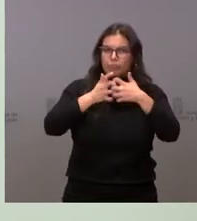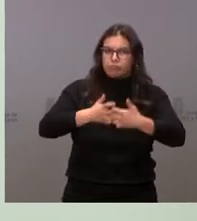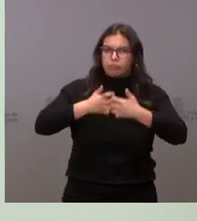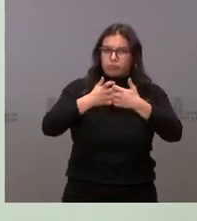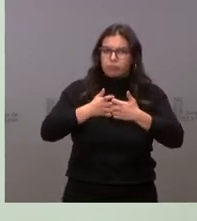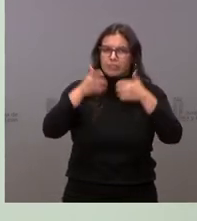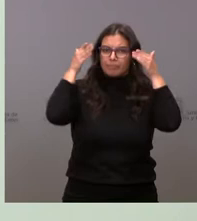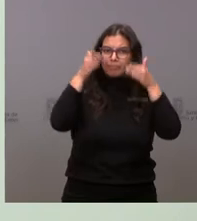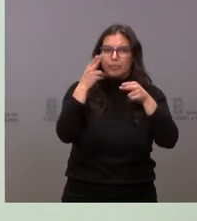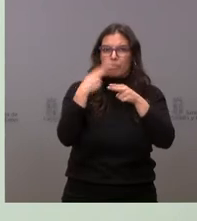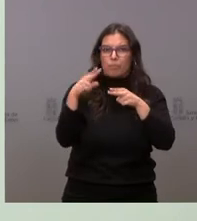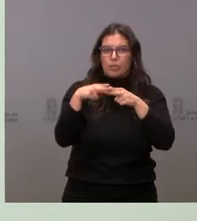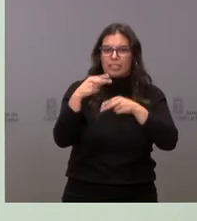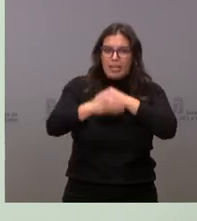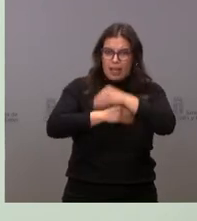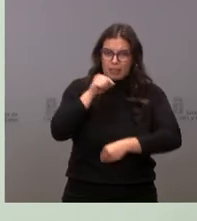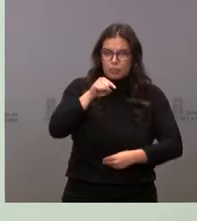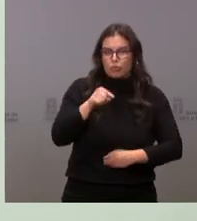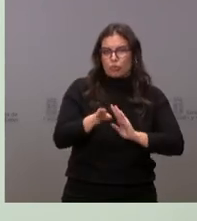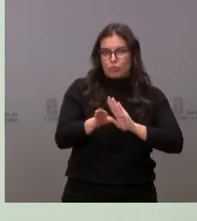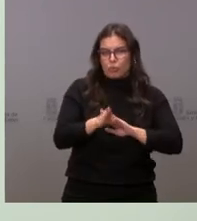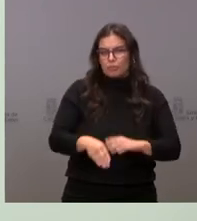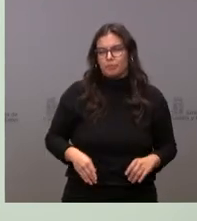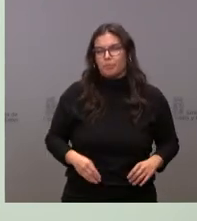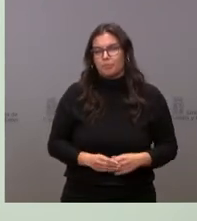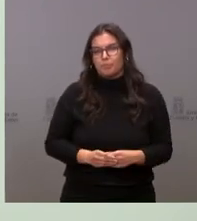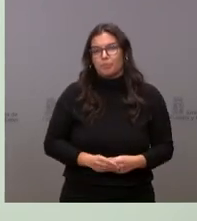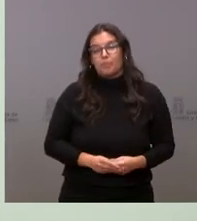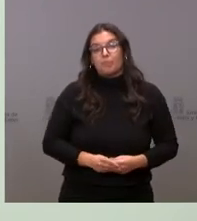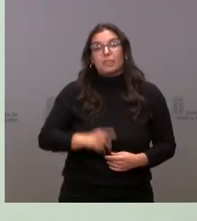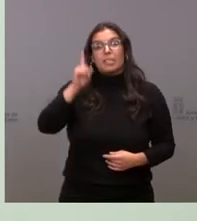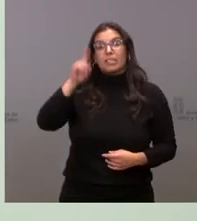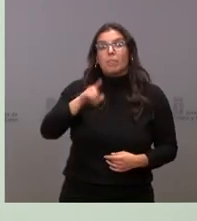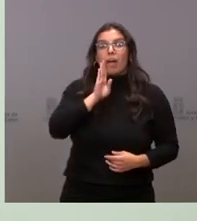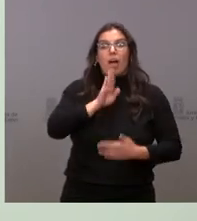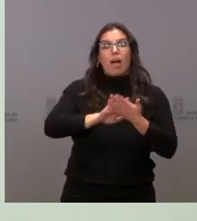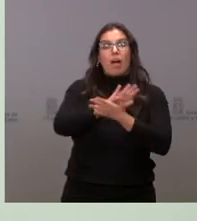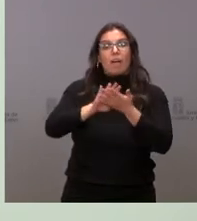estas políticas que estamos llevando a cabo. También hablaba de menos impuestos.